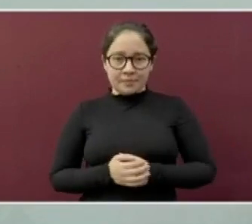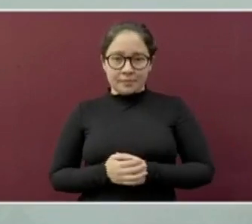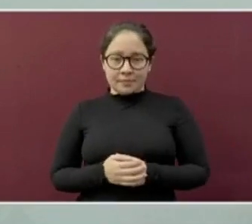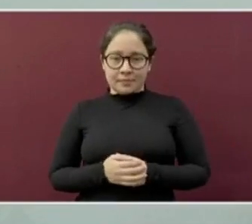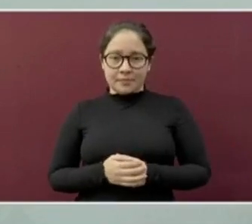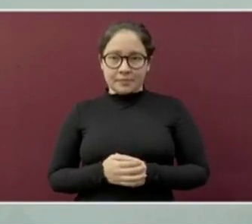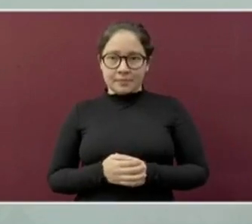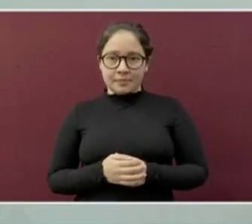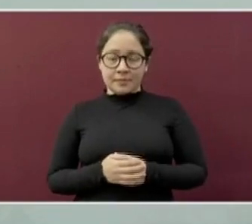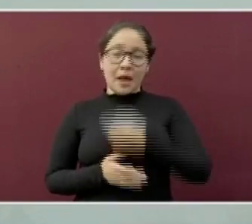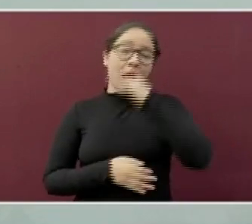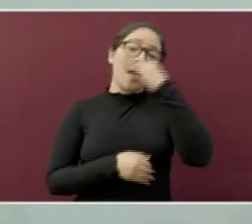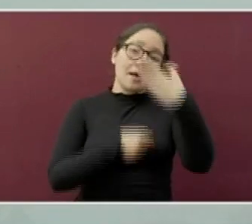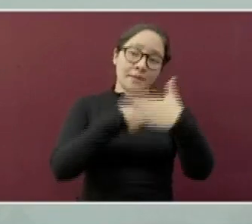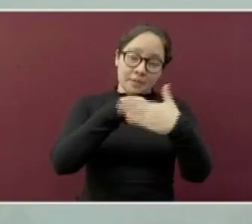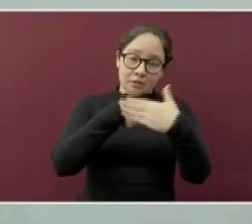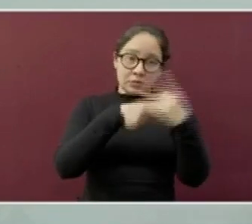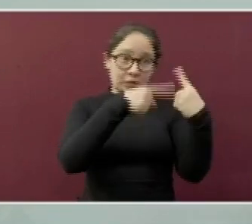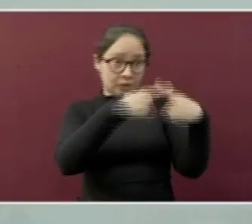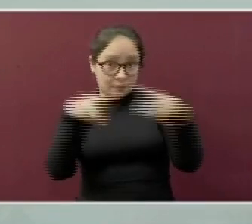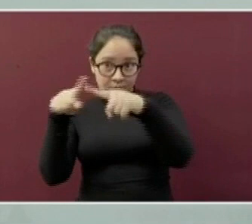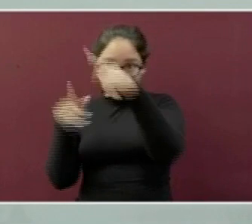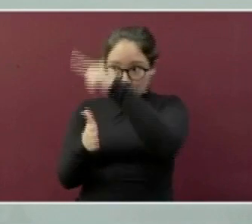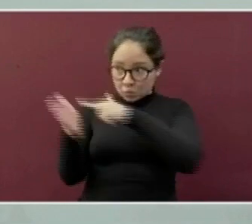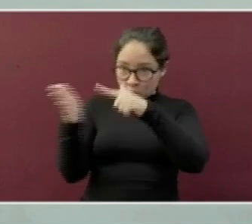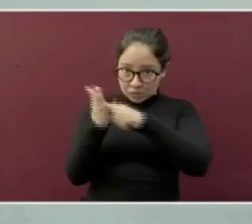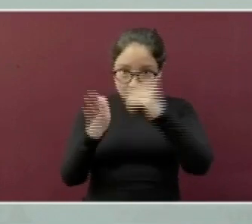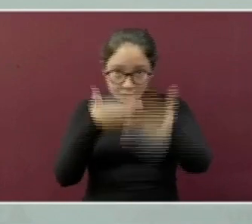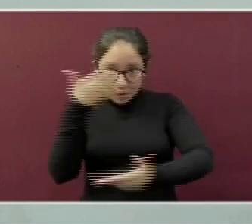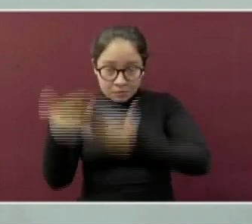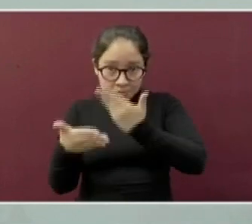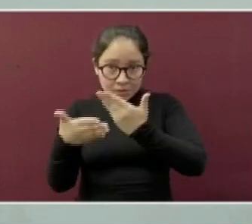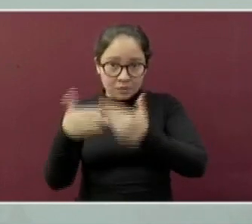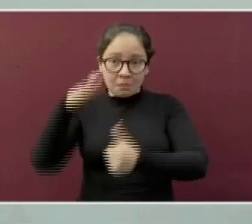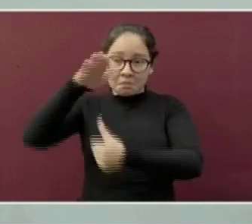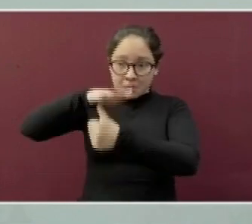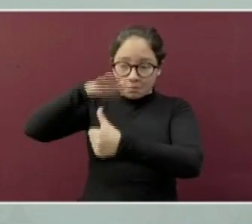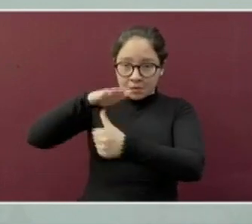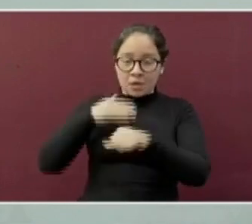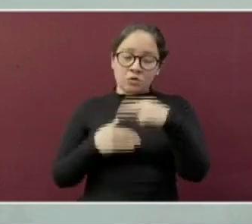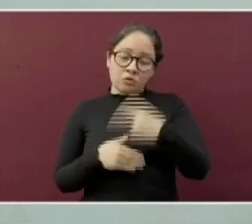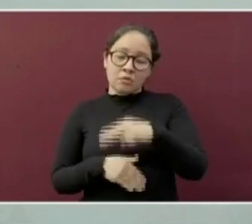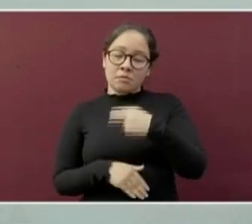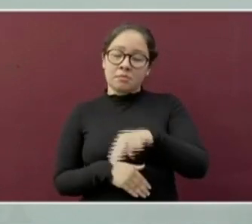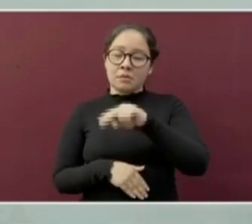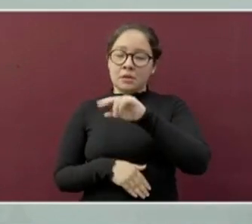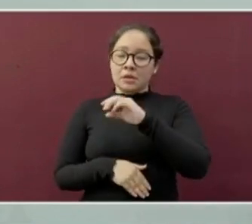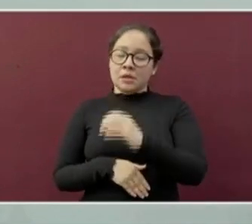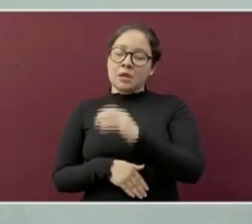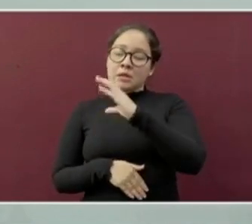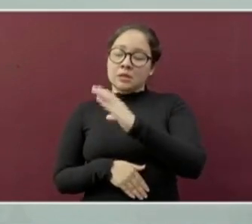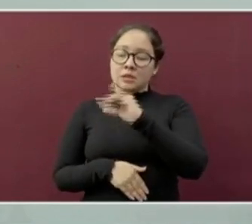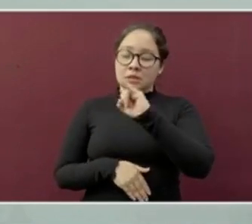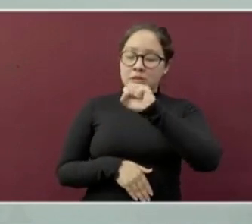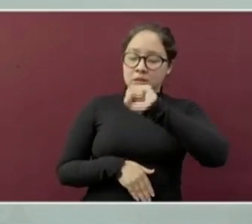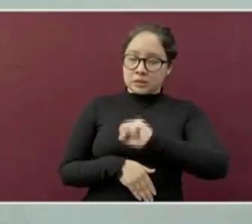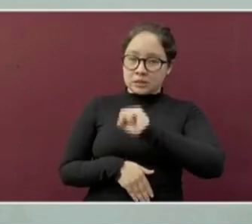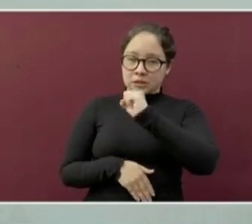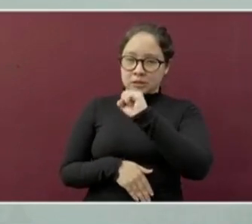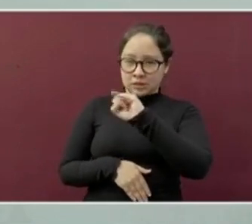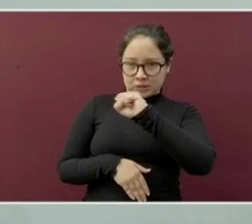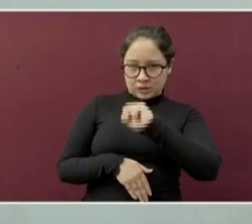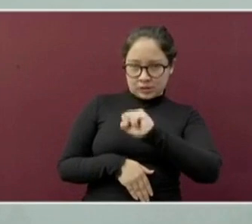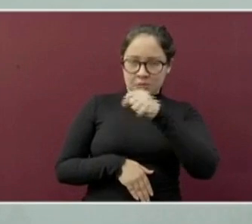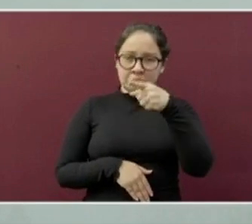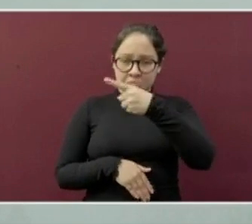informo que en cada centro integral de servicio, CIS, de cada jurisdicción sanitaria, ustedes